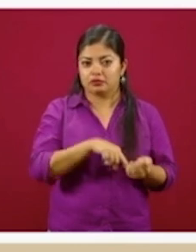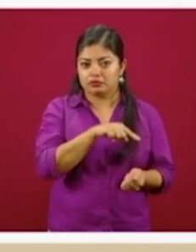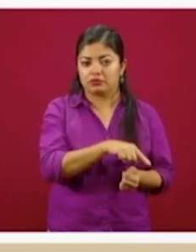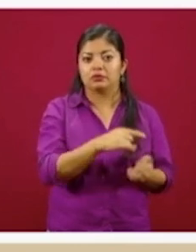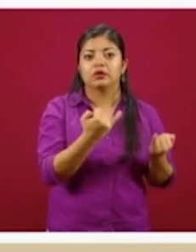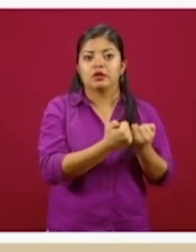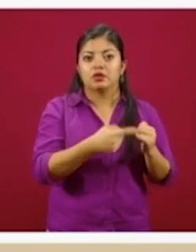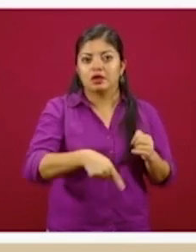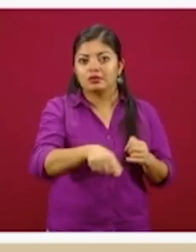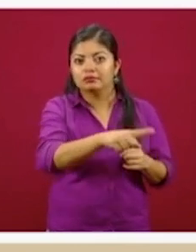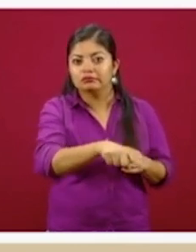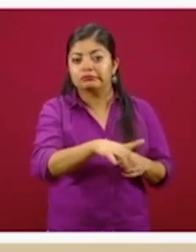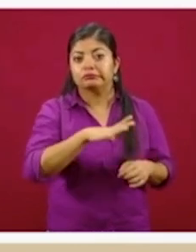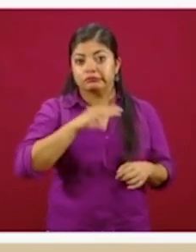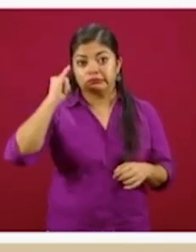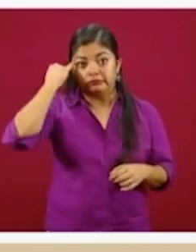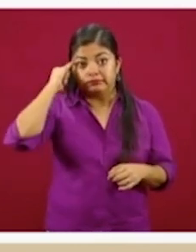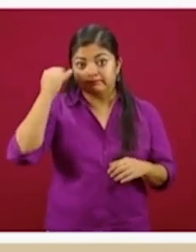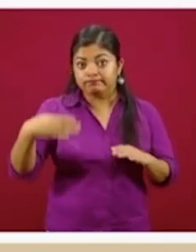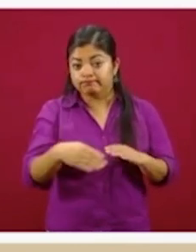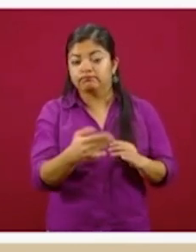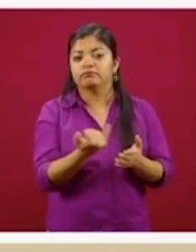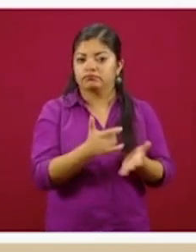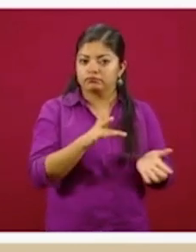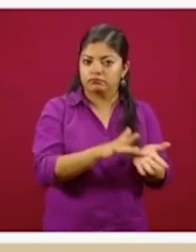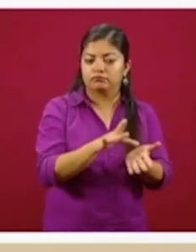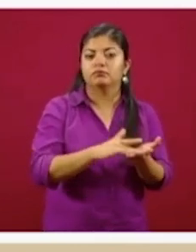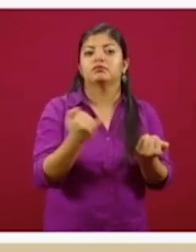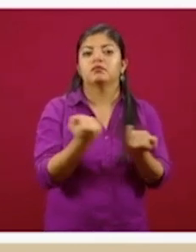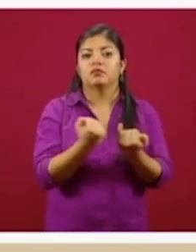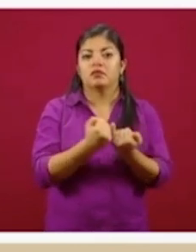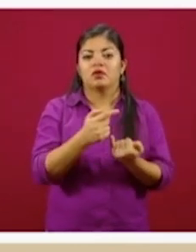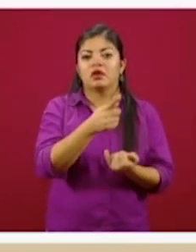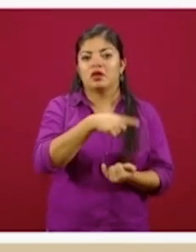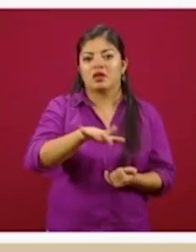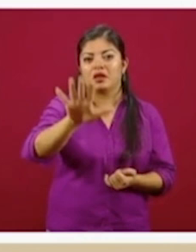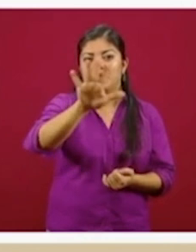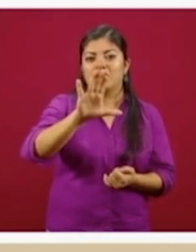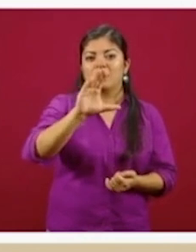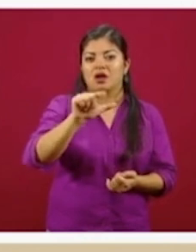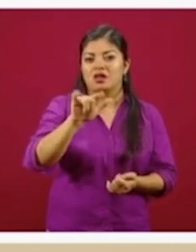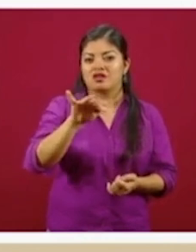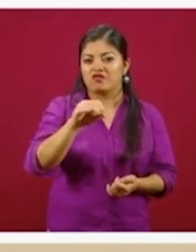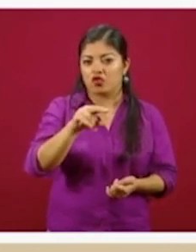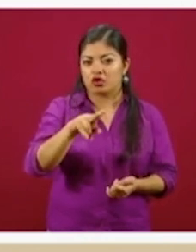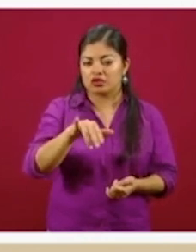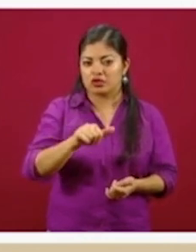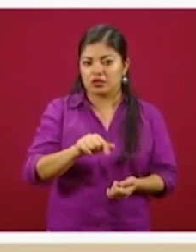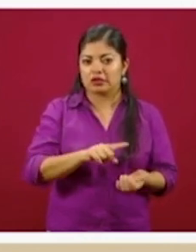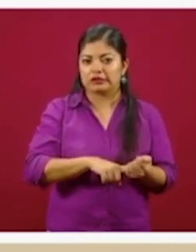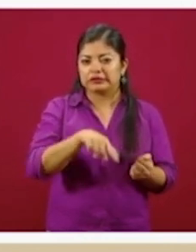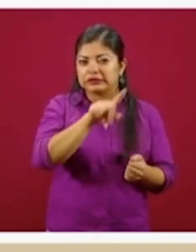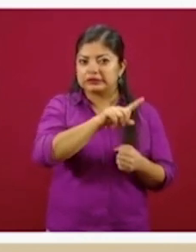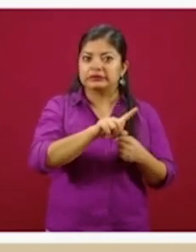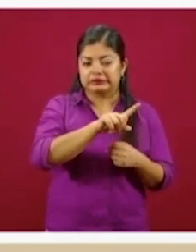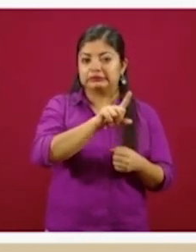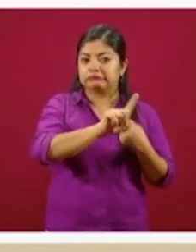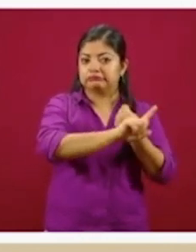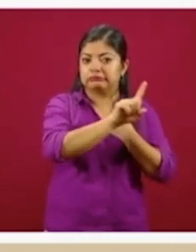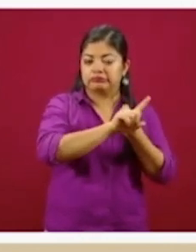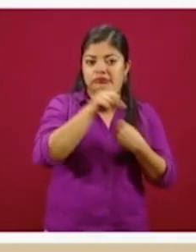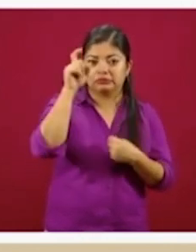pescadores indígenas y específicamente la zona del Alto Golfo de California, donde tenemos ahí problemas sociales importantes.